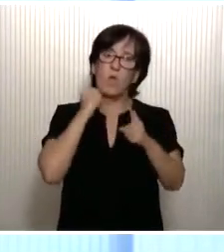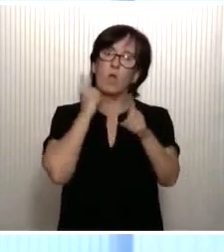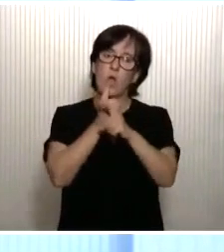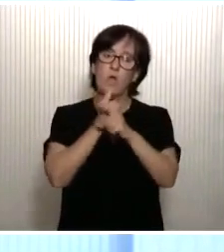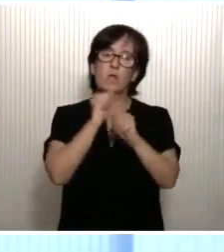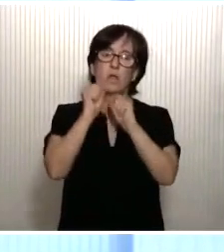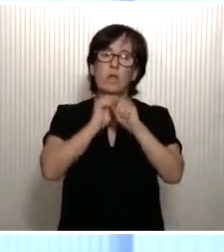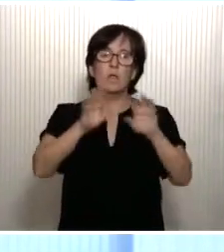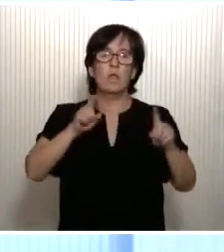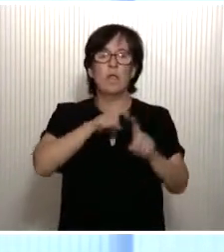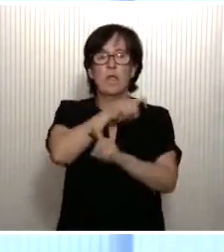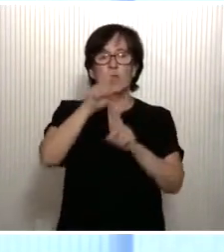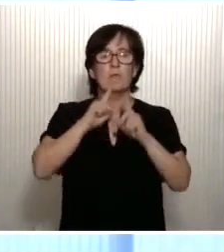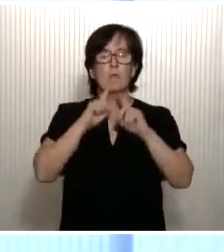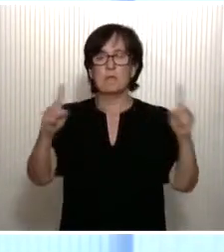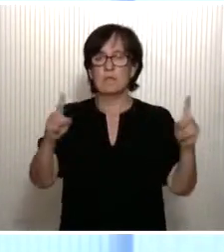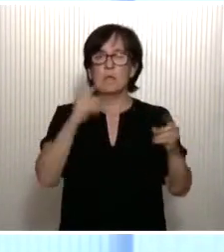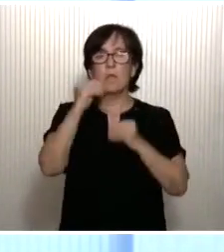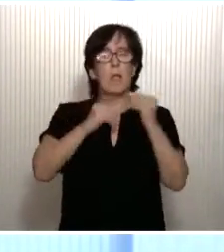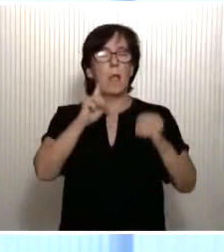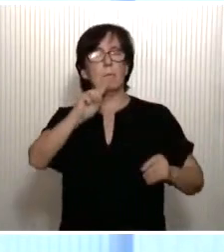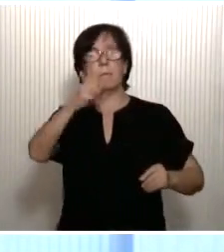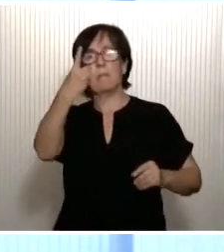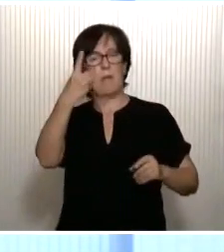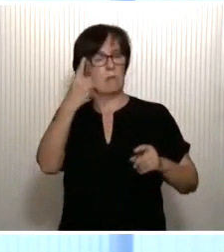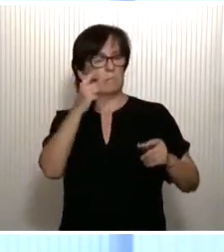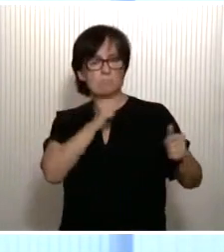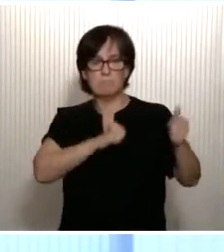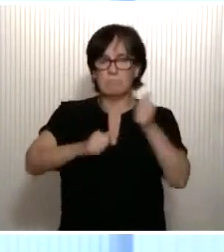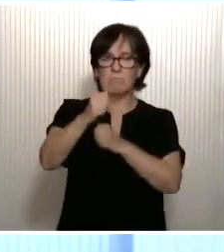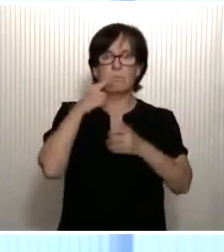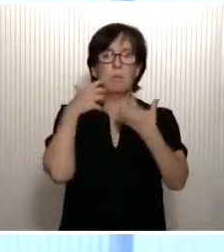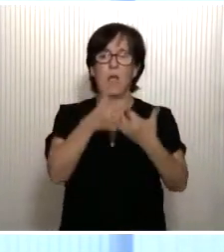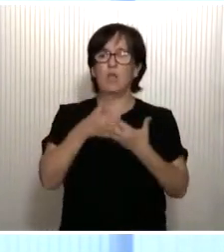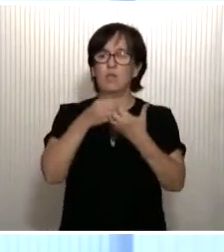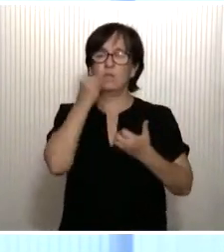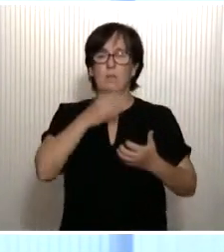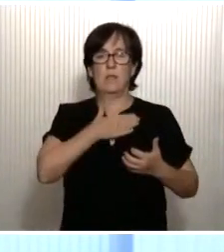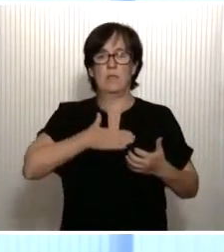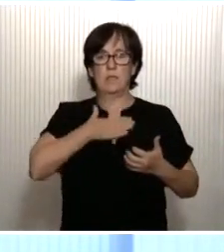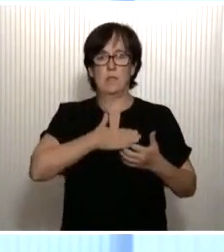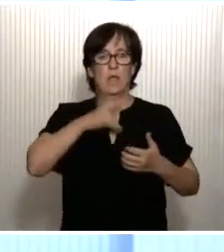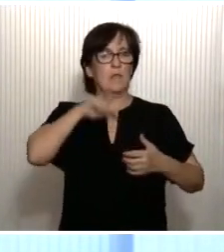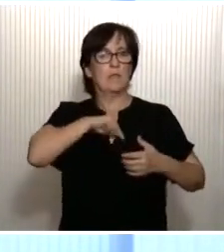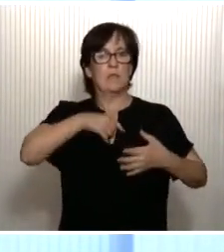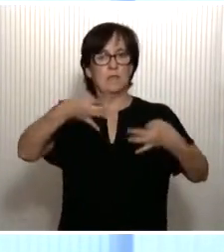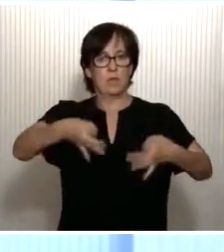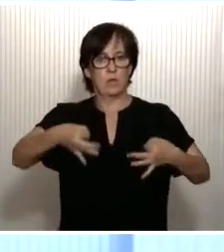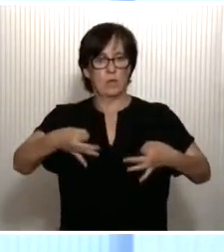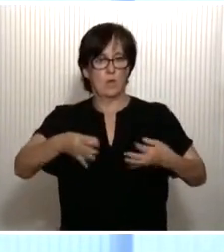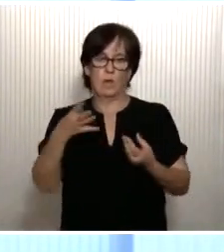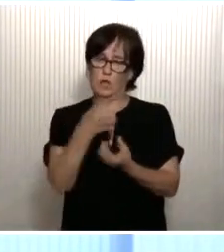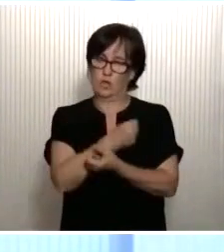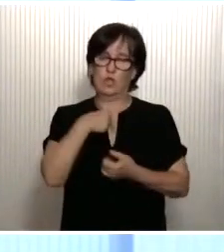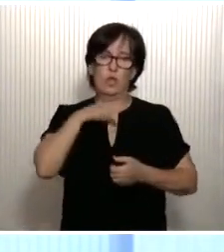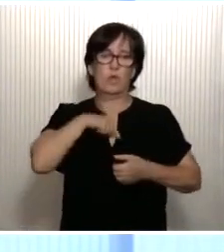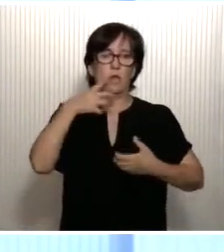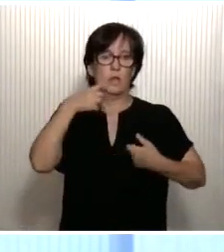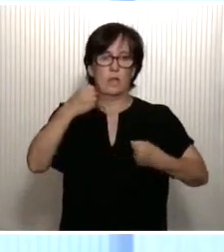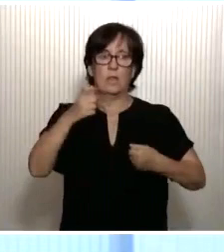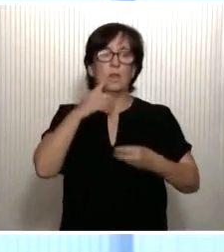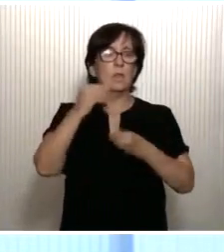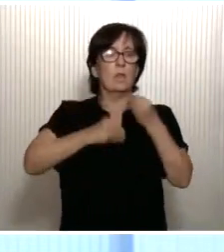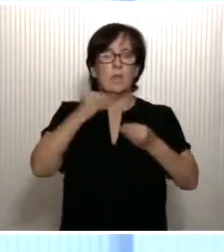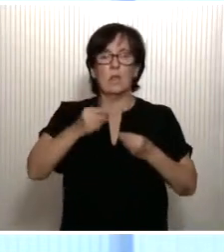todo el año, están en primera línea para luchar por nuestro bienestar y por nuestra seguridad y nuestra salud pública. Los profesionales